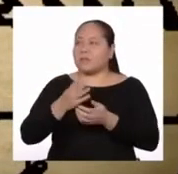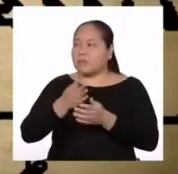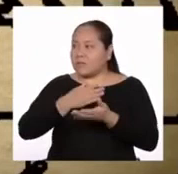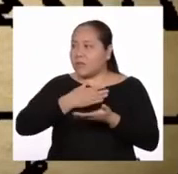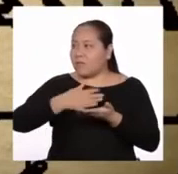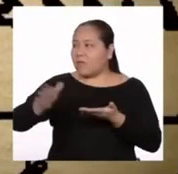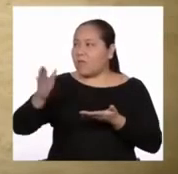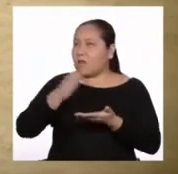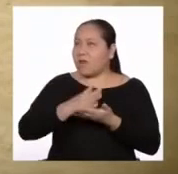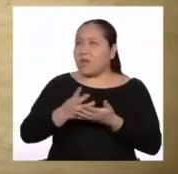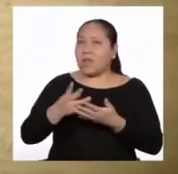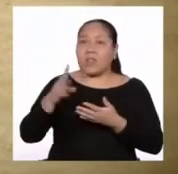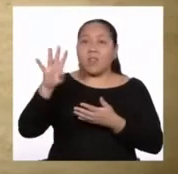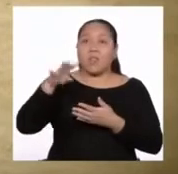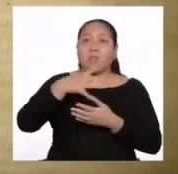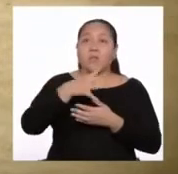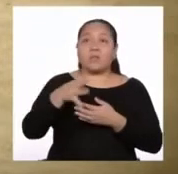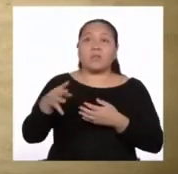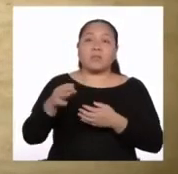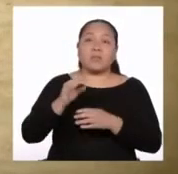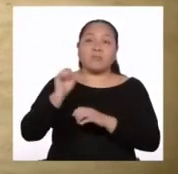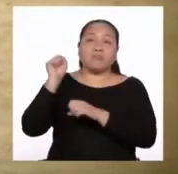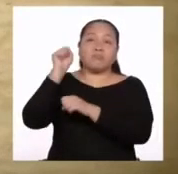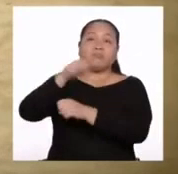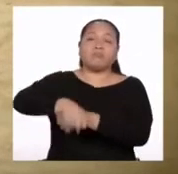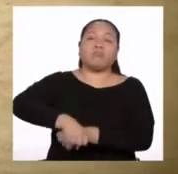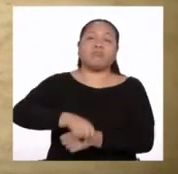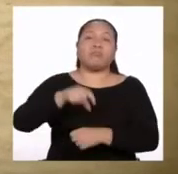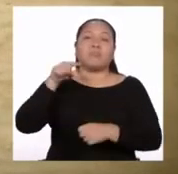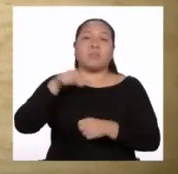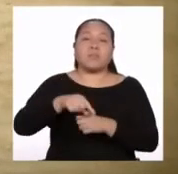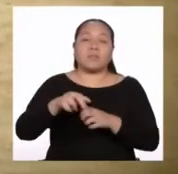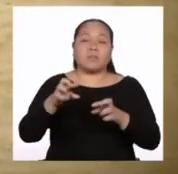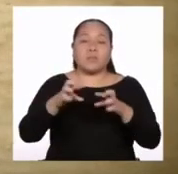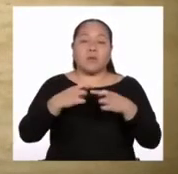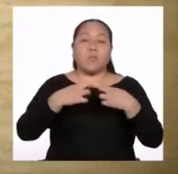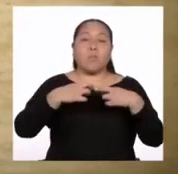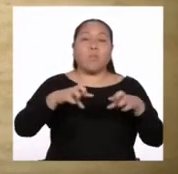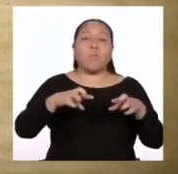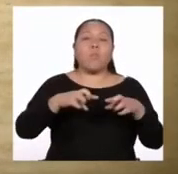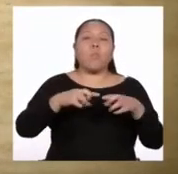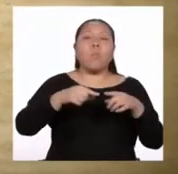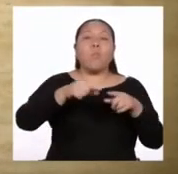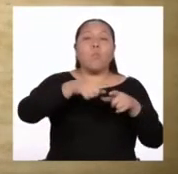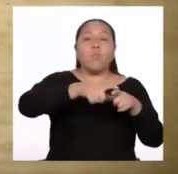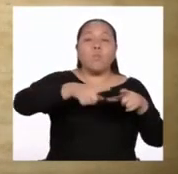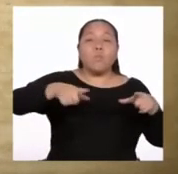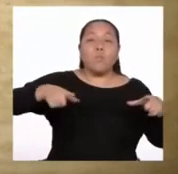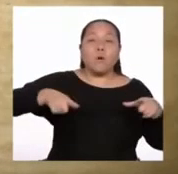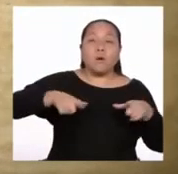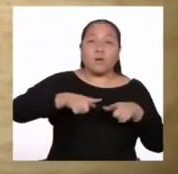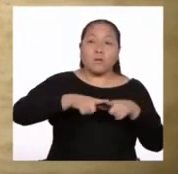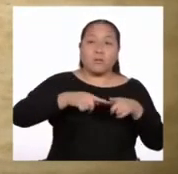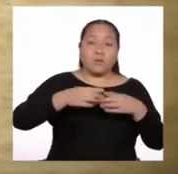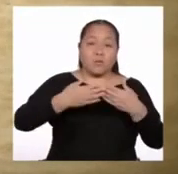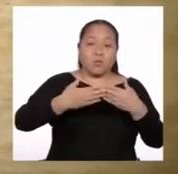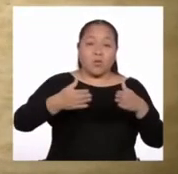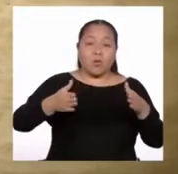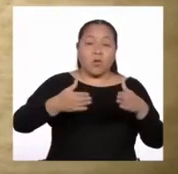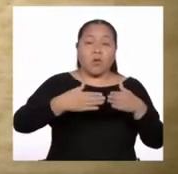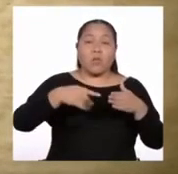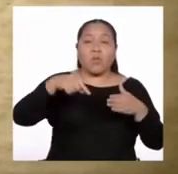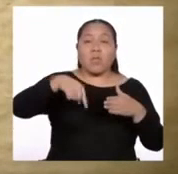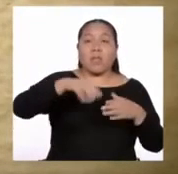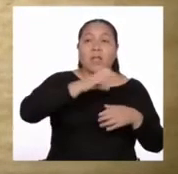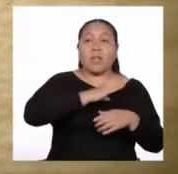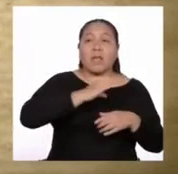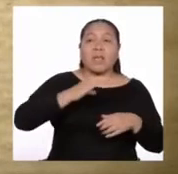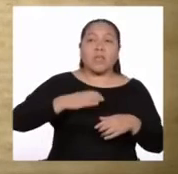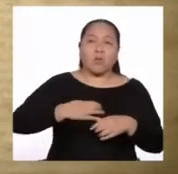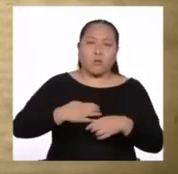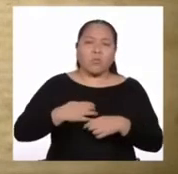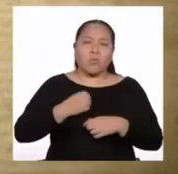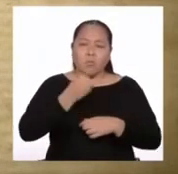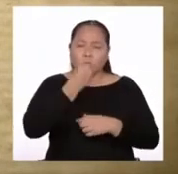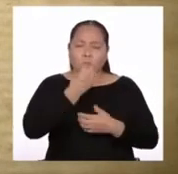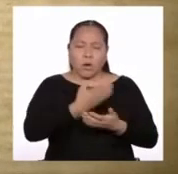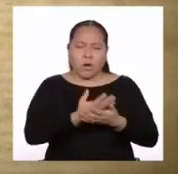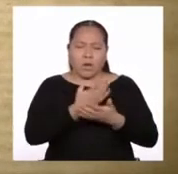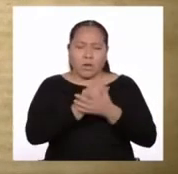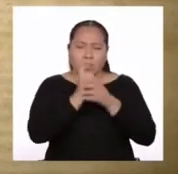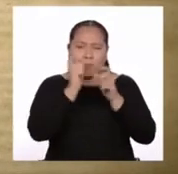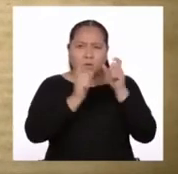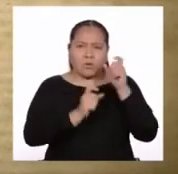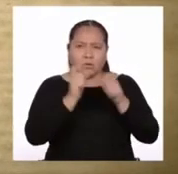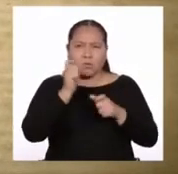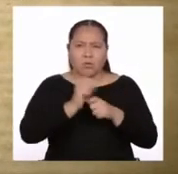y presos. En este puerto del Callao la gente es muy noble y cristiana y tienen caridad de pobres, gente